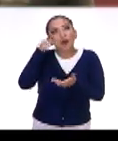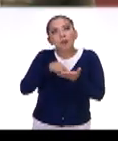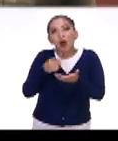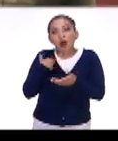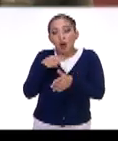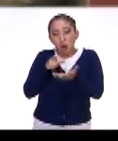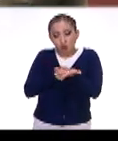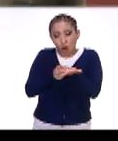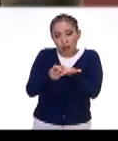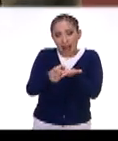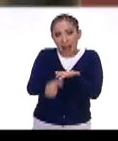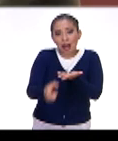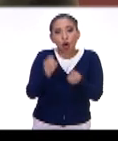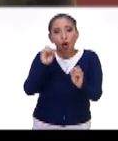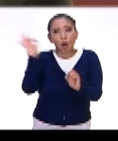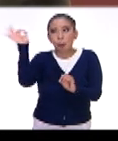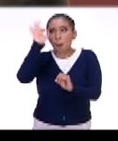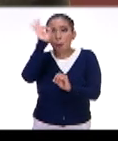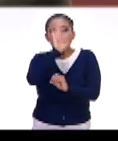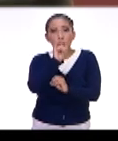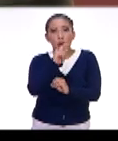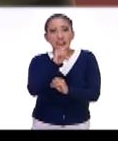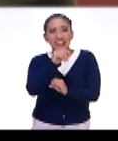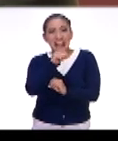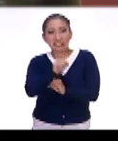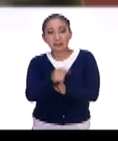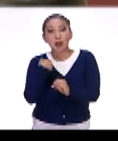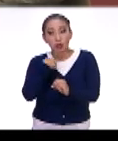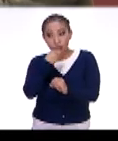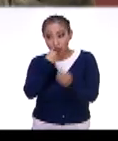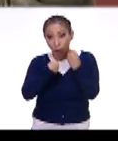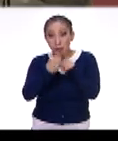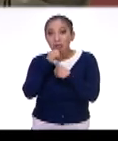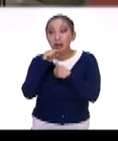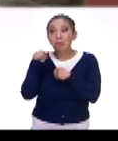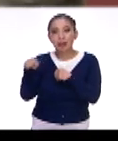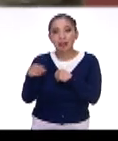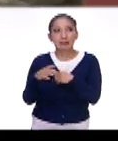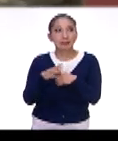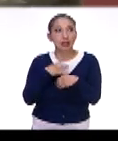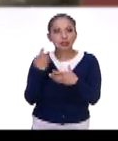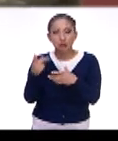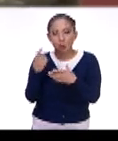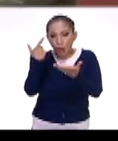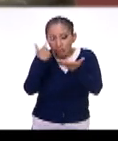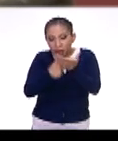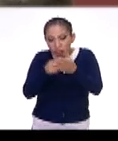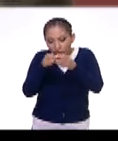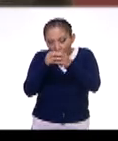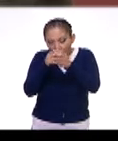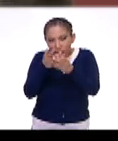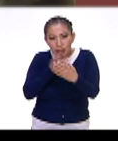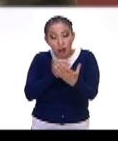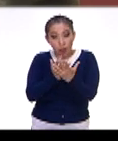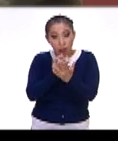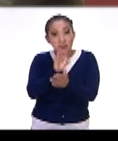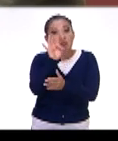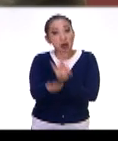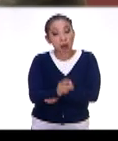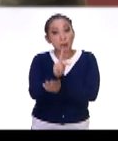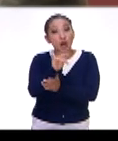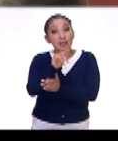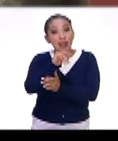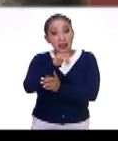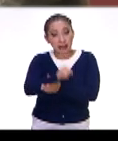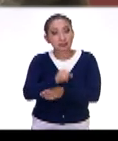como cucarachas o las moscas, pero también se consumen y digamos su biomasa tiene alto porcentaje de